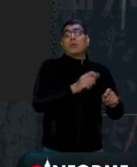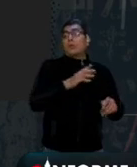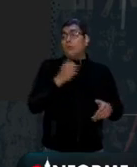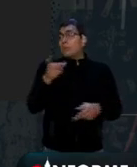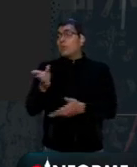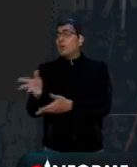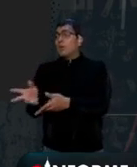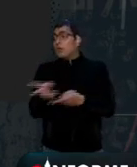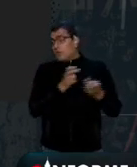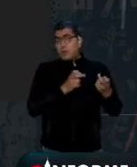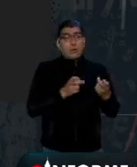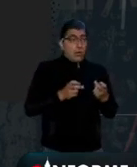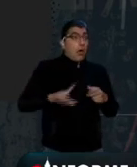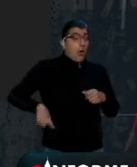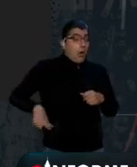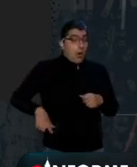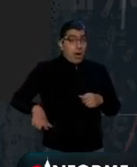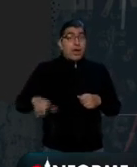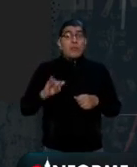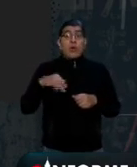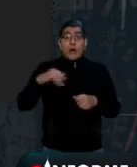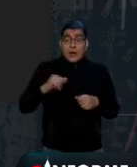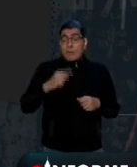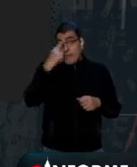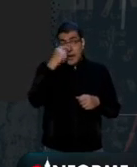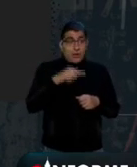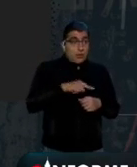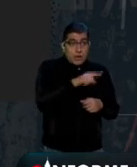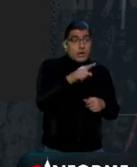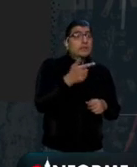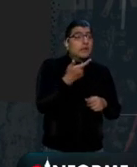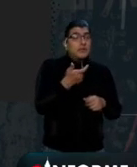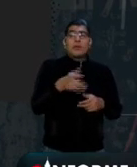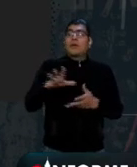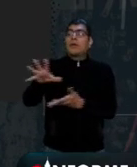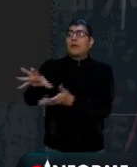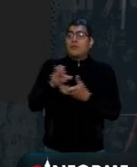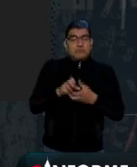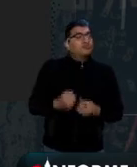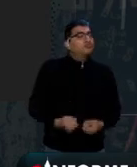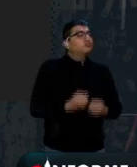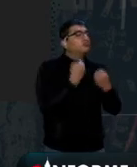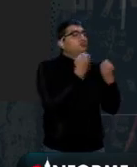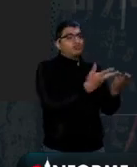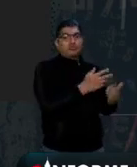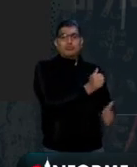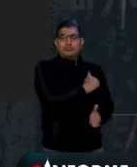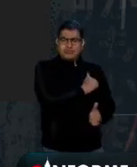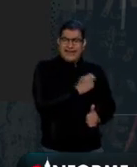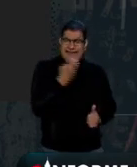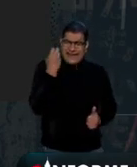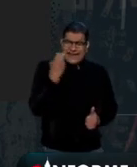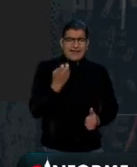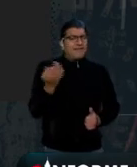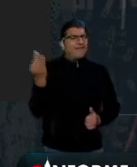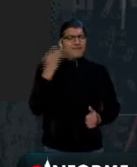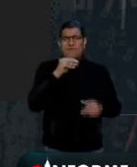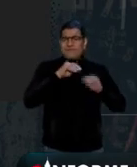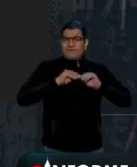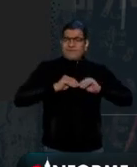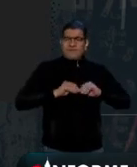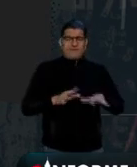Morena tiene licencia para robarle su dinero y darlo al ejército. Es falso.